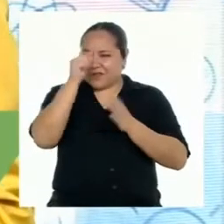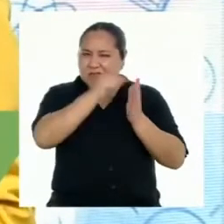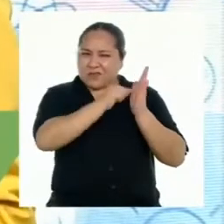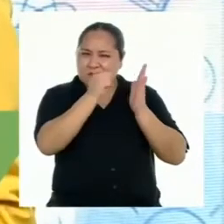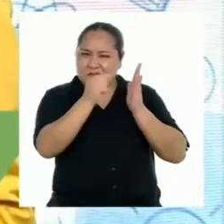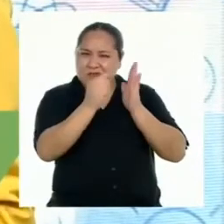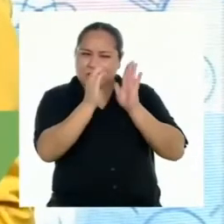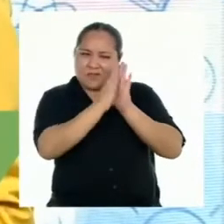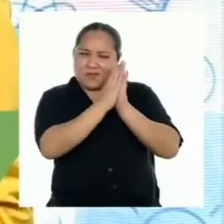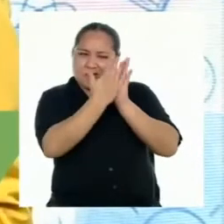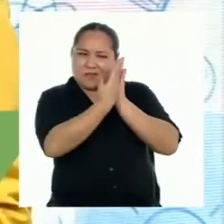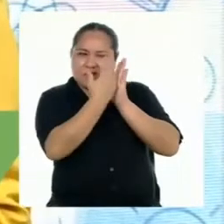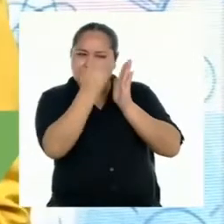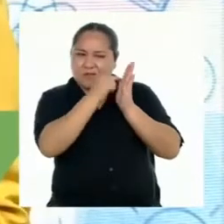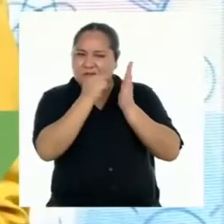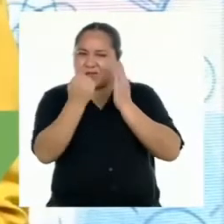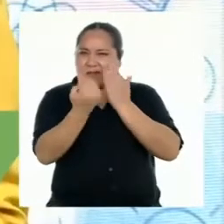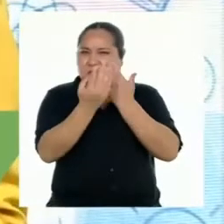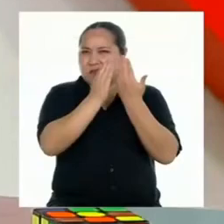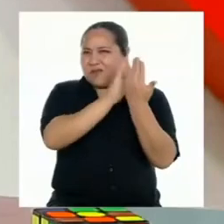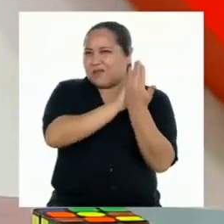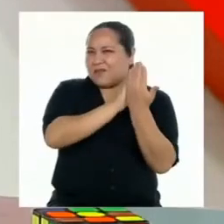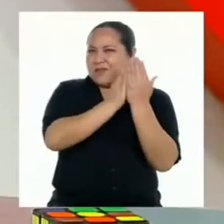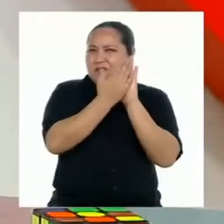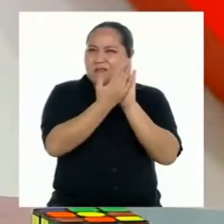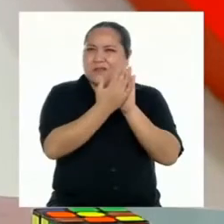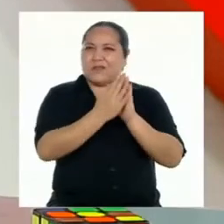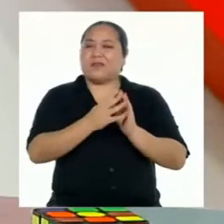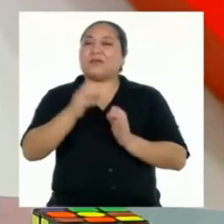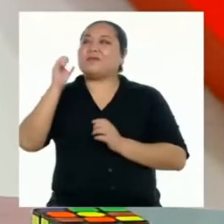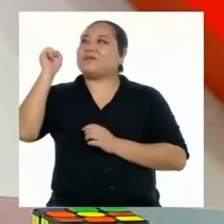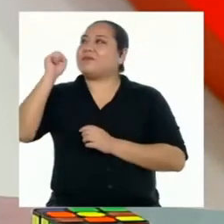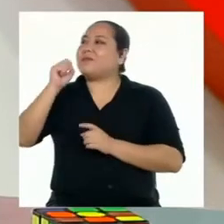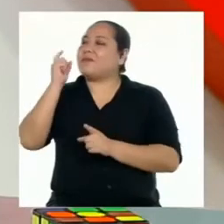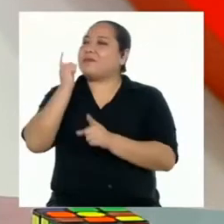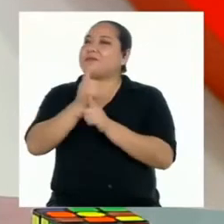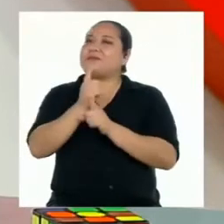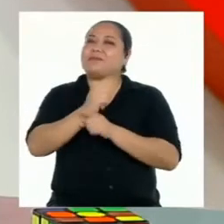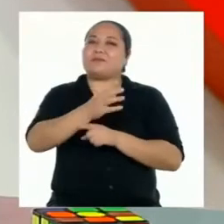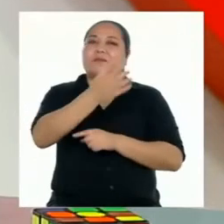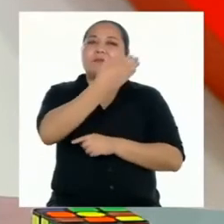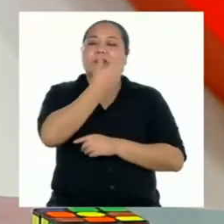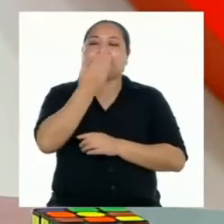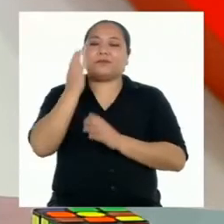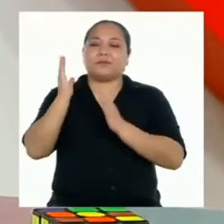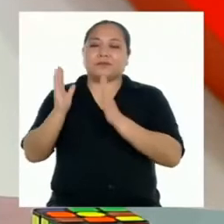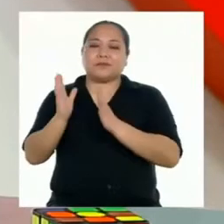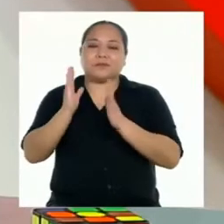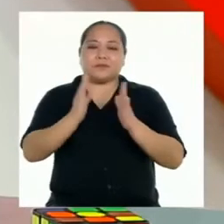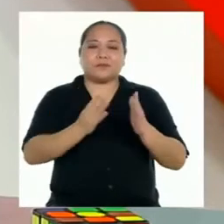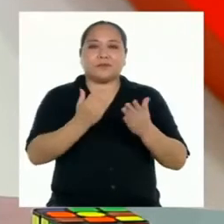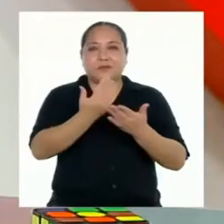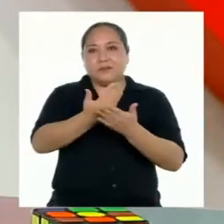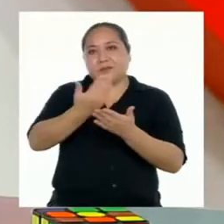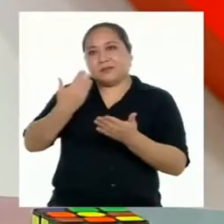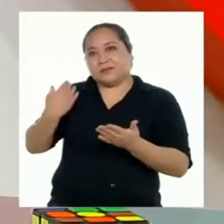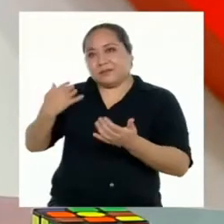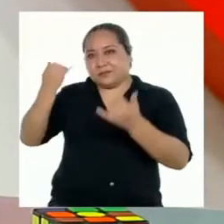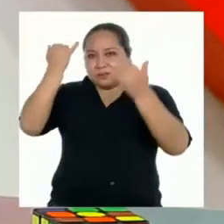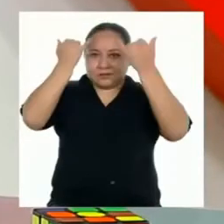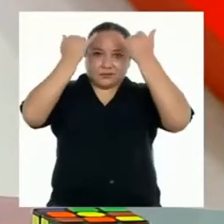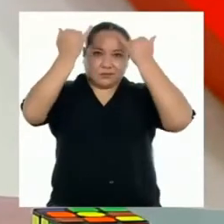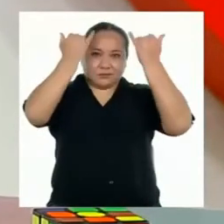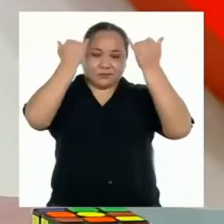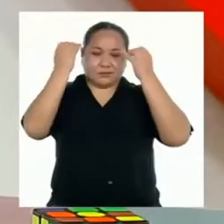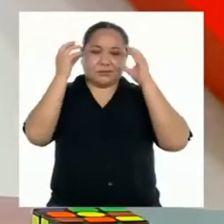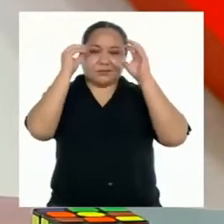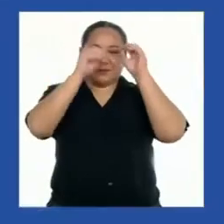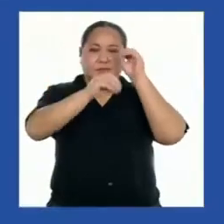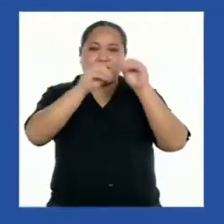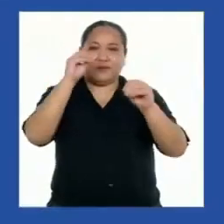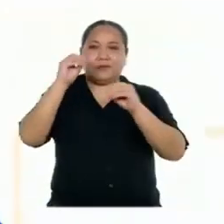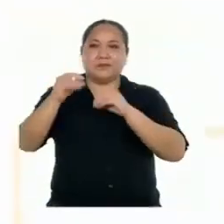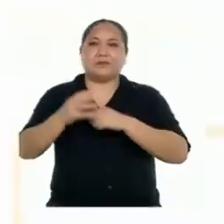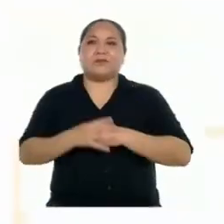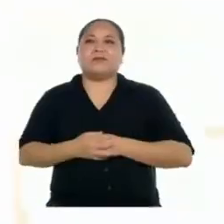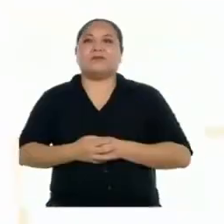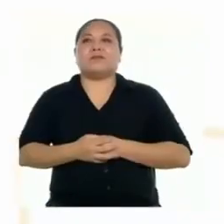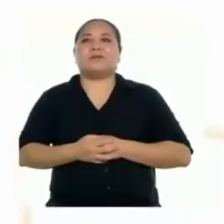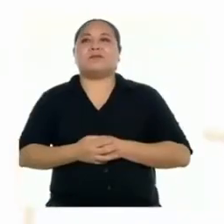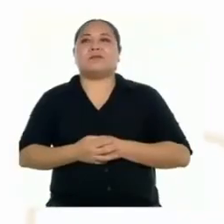según su estructura. Así es, es mejor organizar previamente las ideas que vamos a colocar.